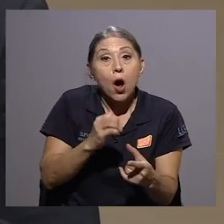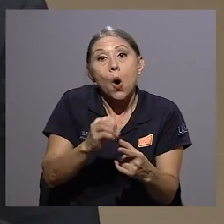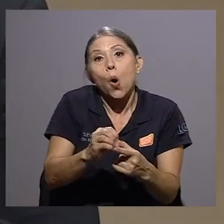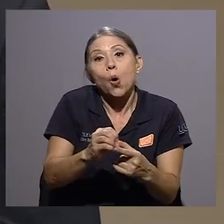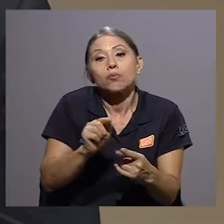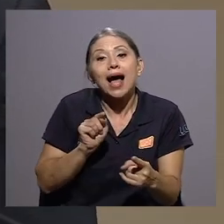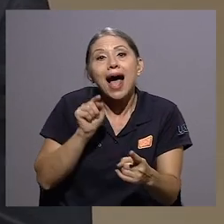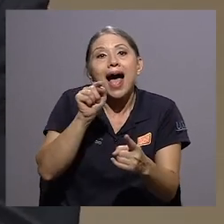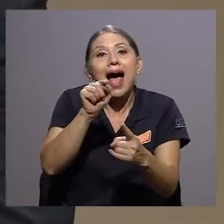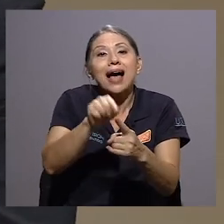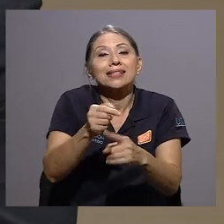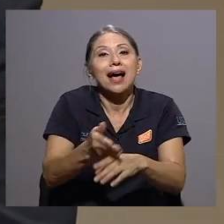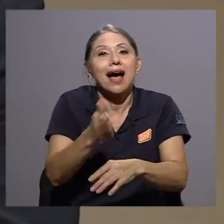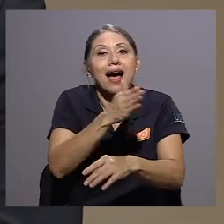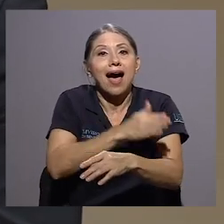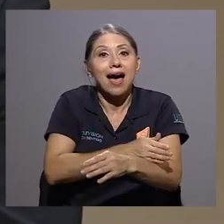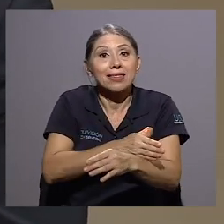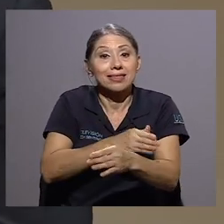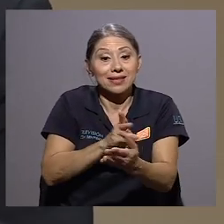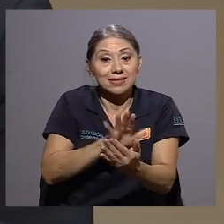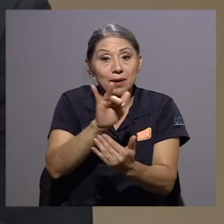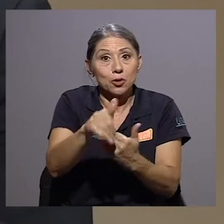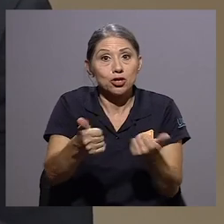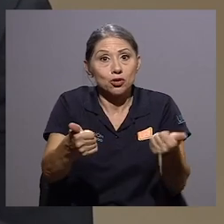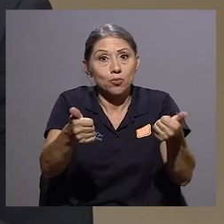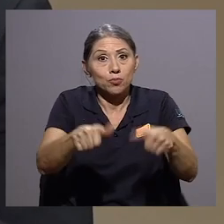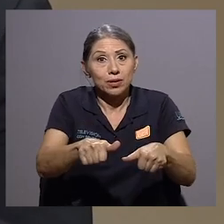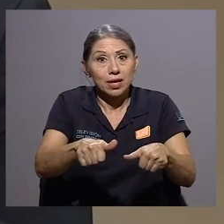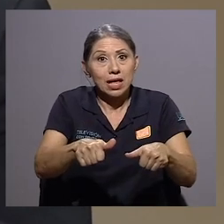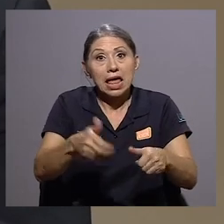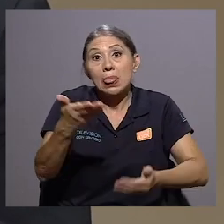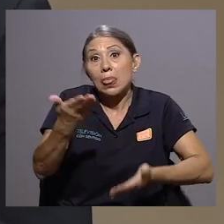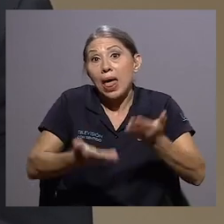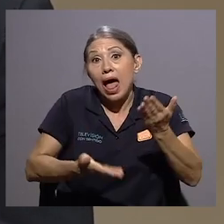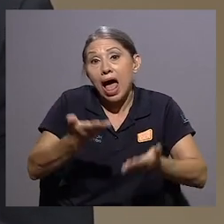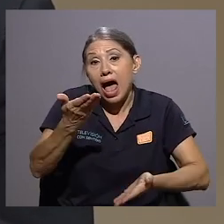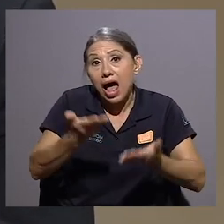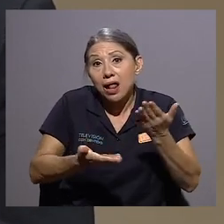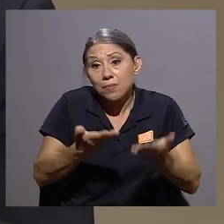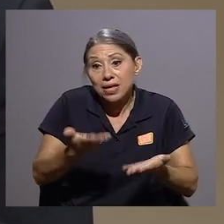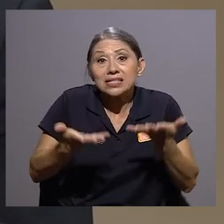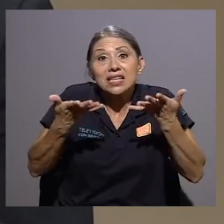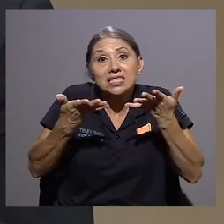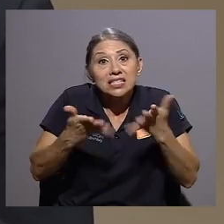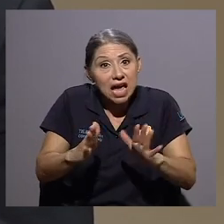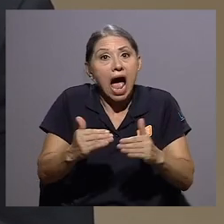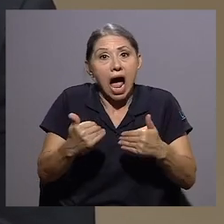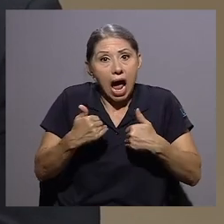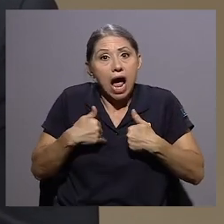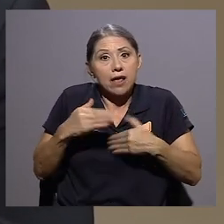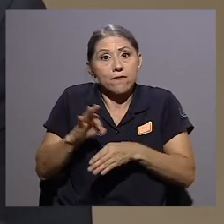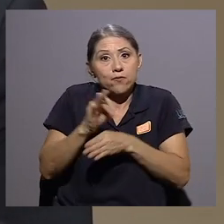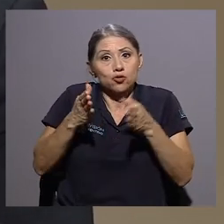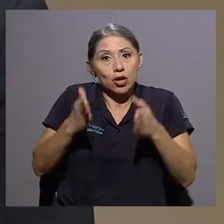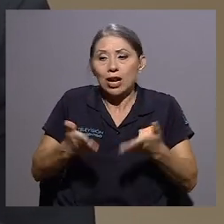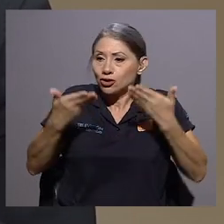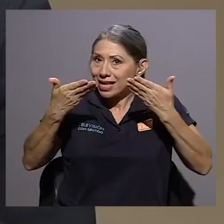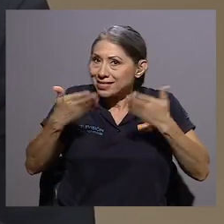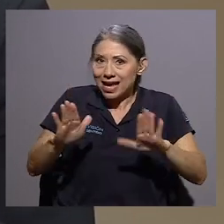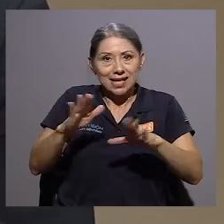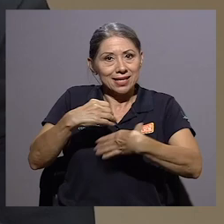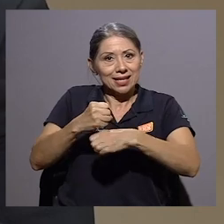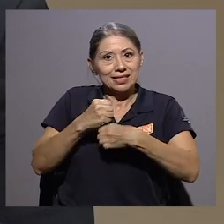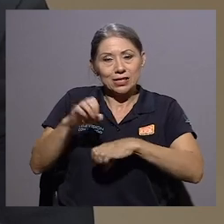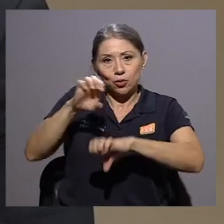esta naturaleza, ya existan funcionarios a los que se les haya hecho ya una evaluación y, dice la ley de